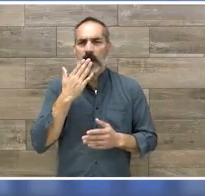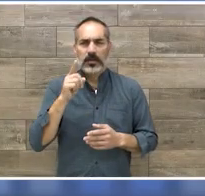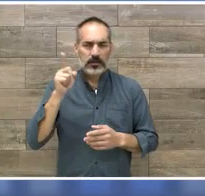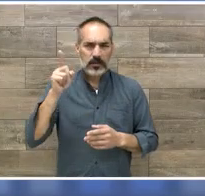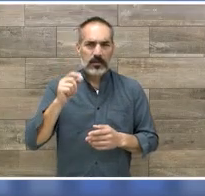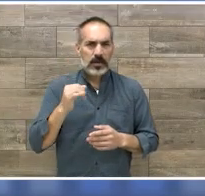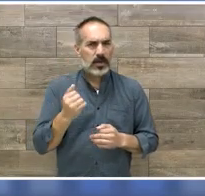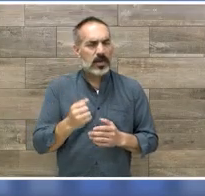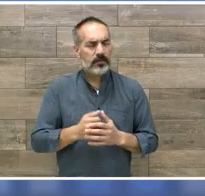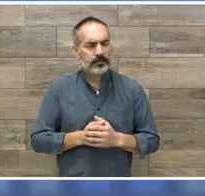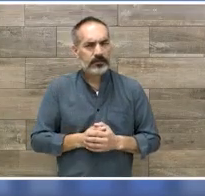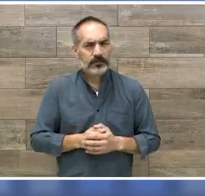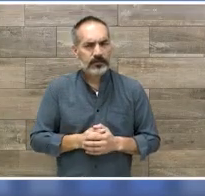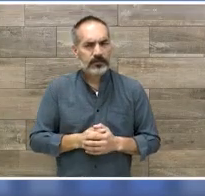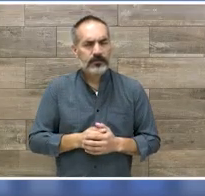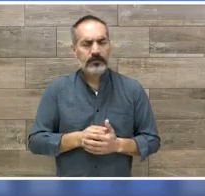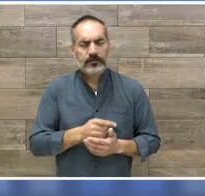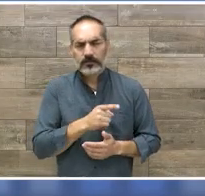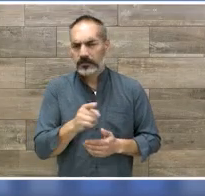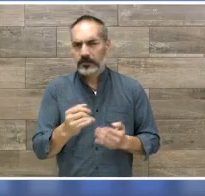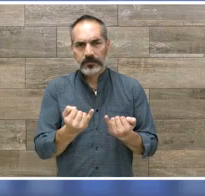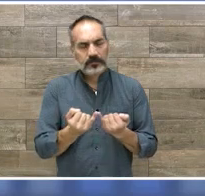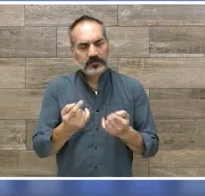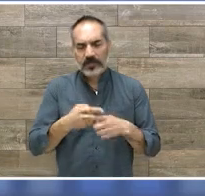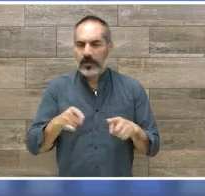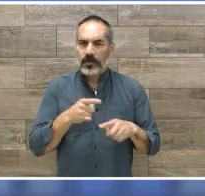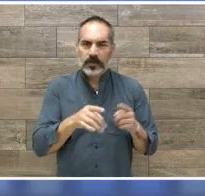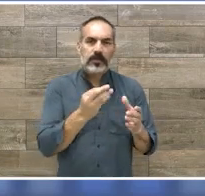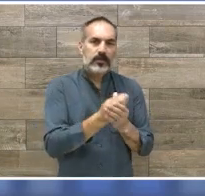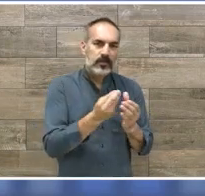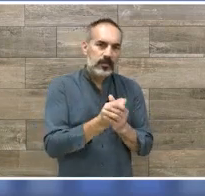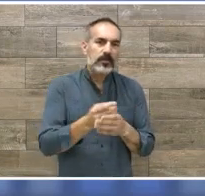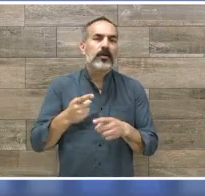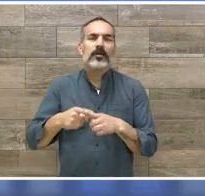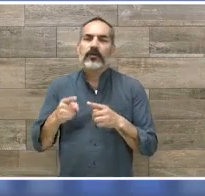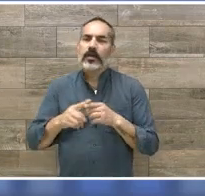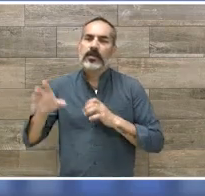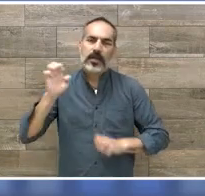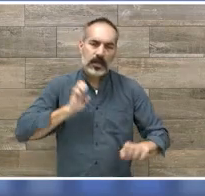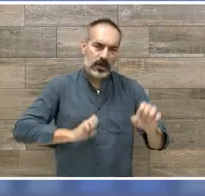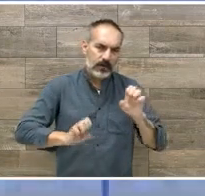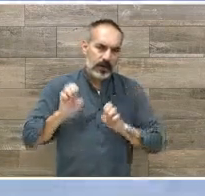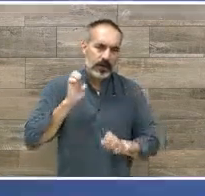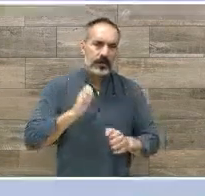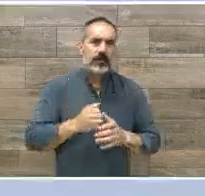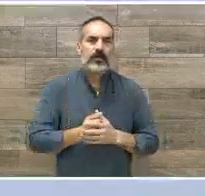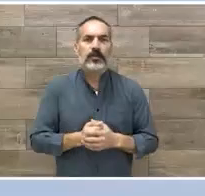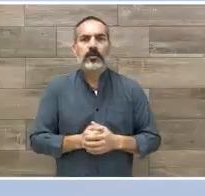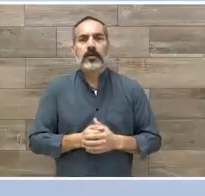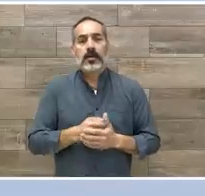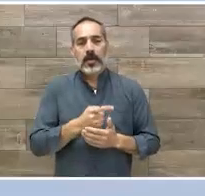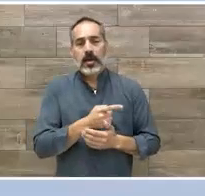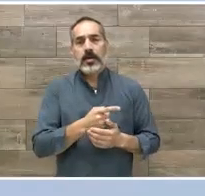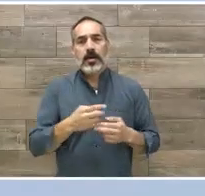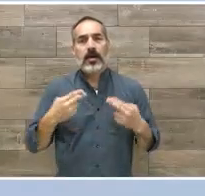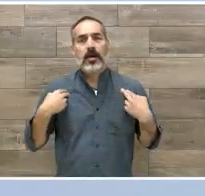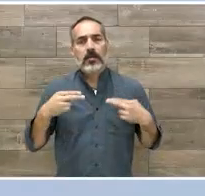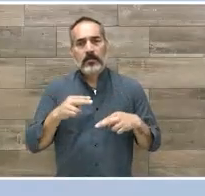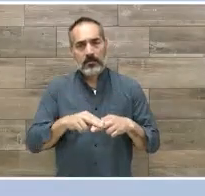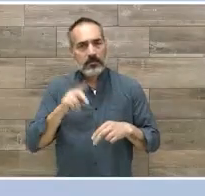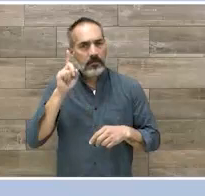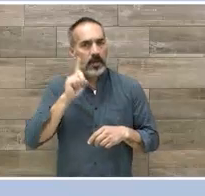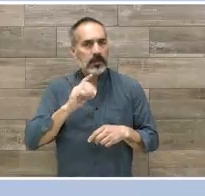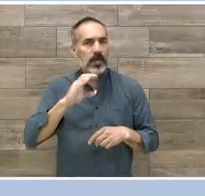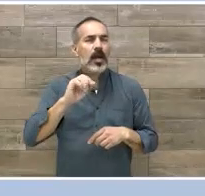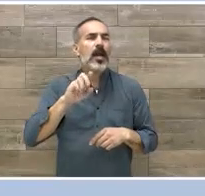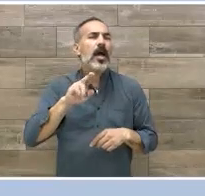facilitadora de diversos cursos y ponente en diferentes eventos académicos y congresos. Maestra Claudia Pamela